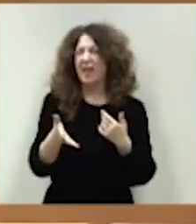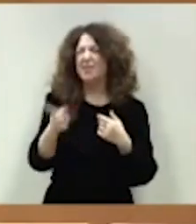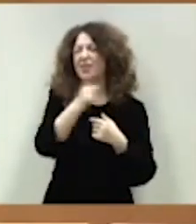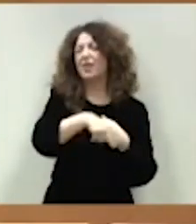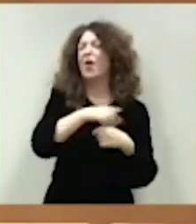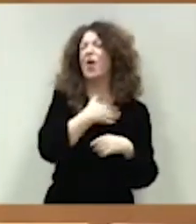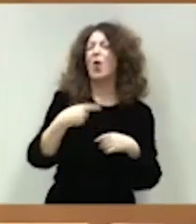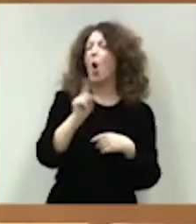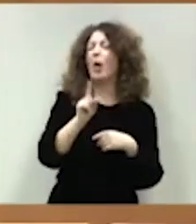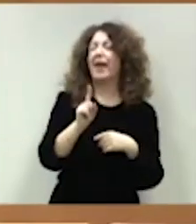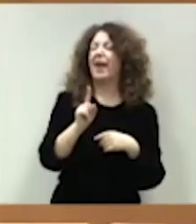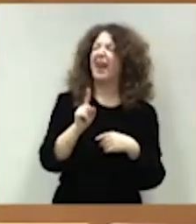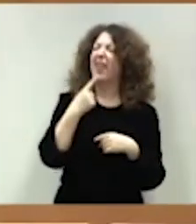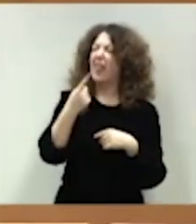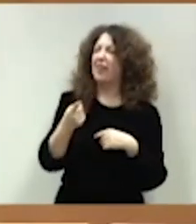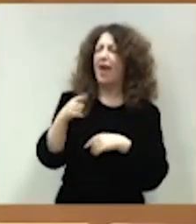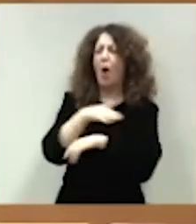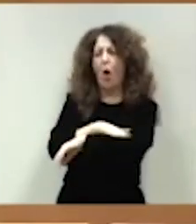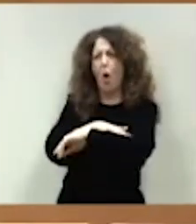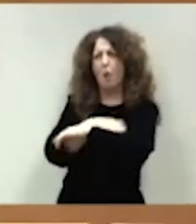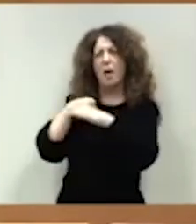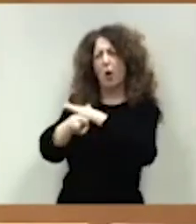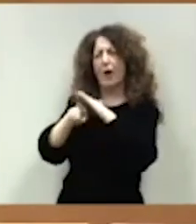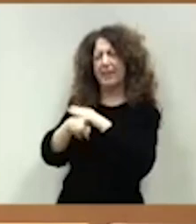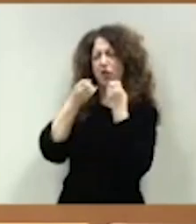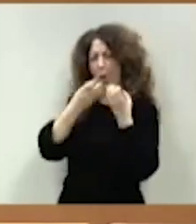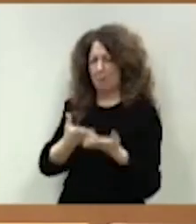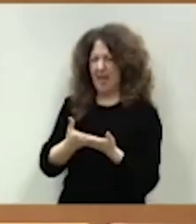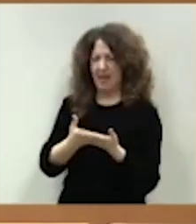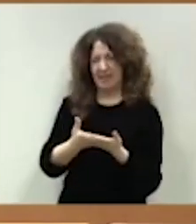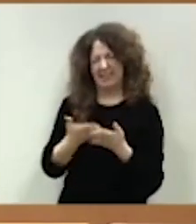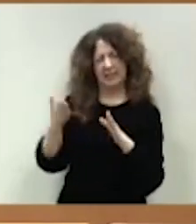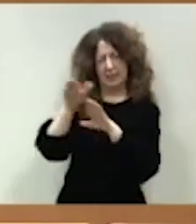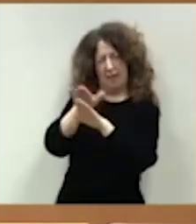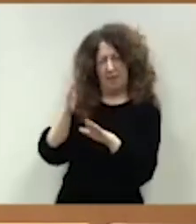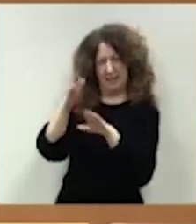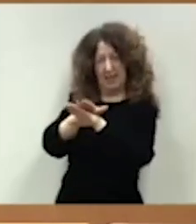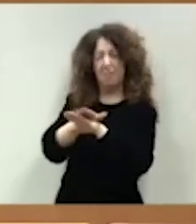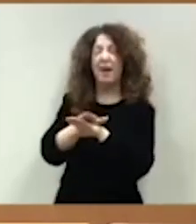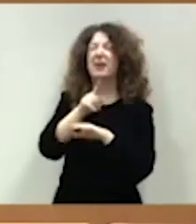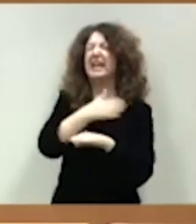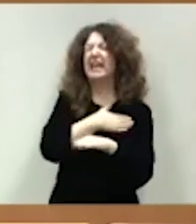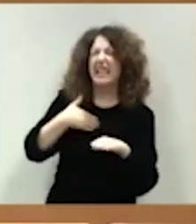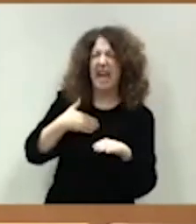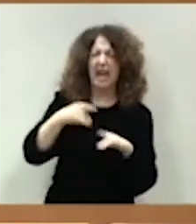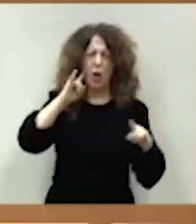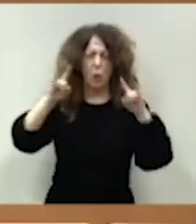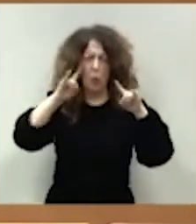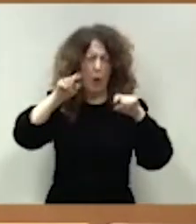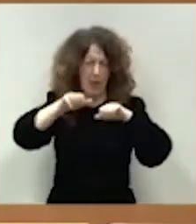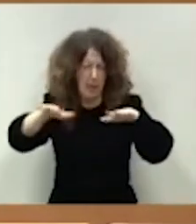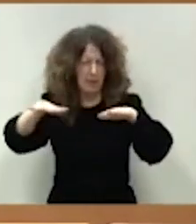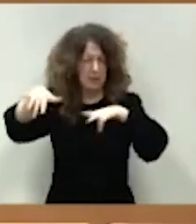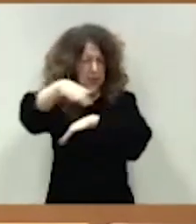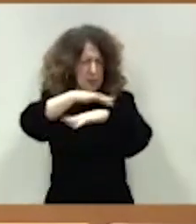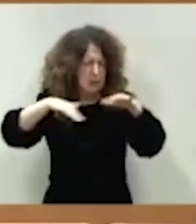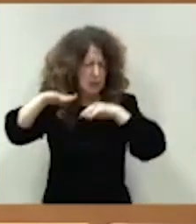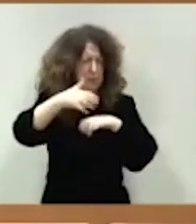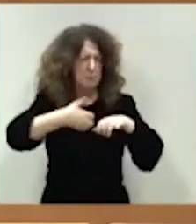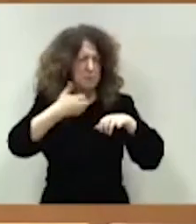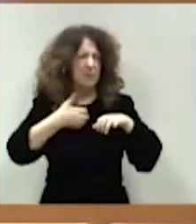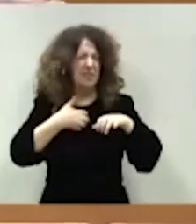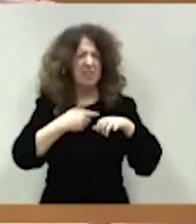de la buena gestión de este Gobierno y por eso intentan que la polarización, el ruido, el ataque personal